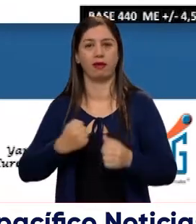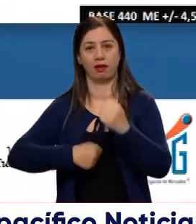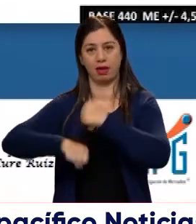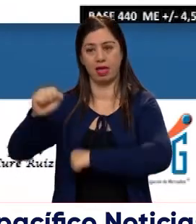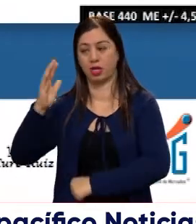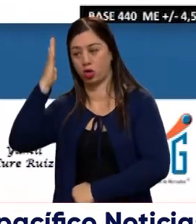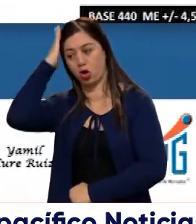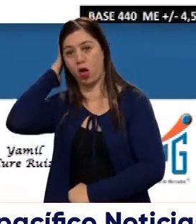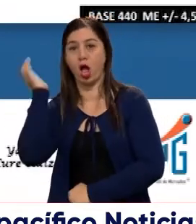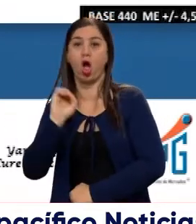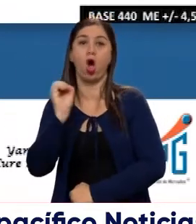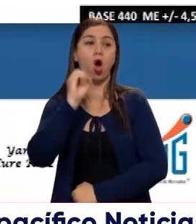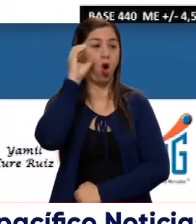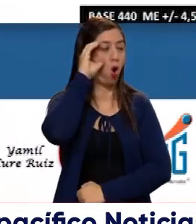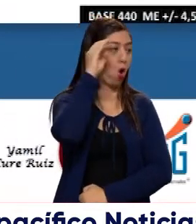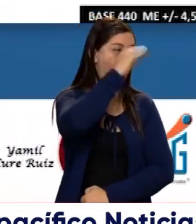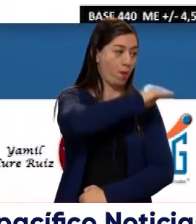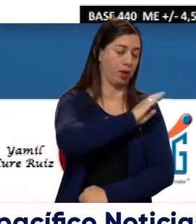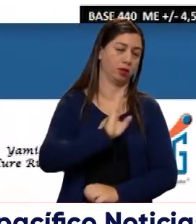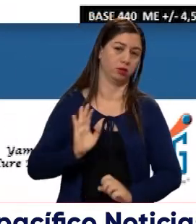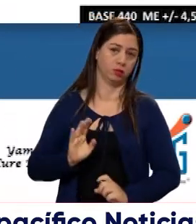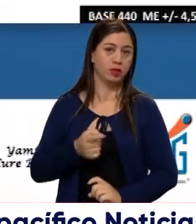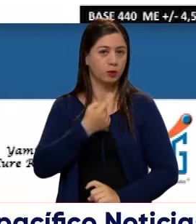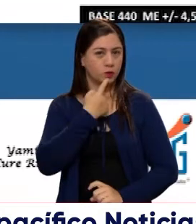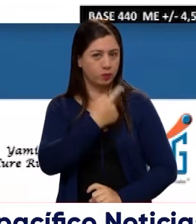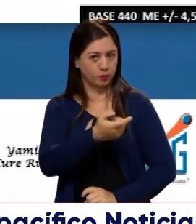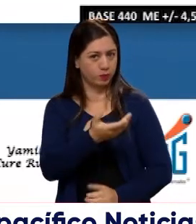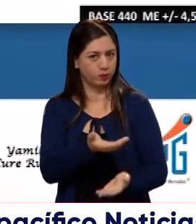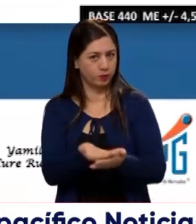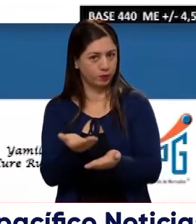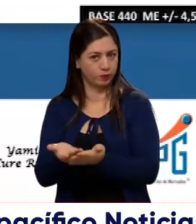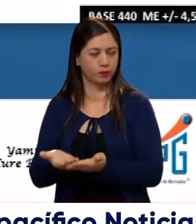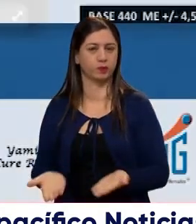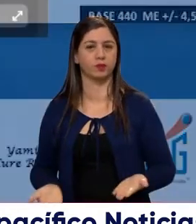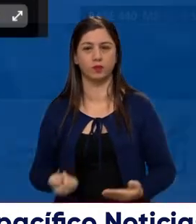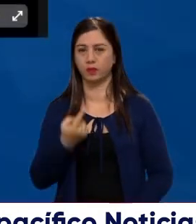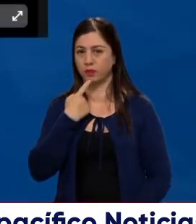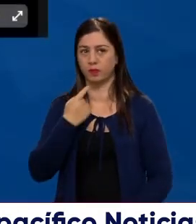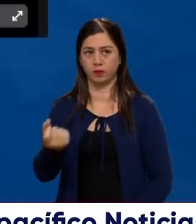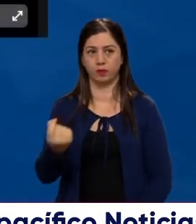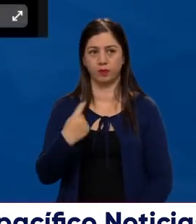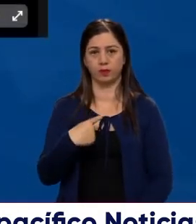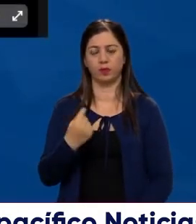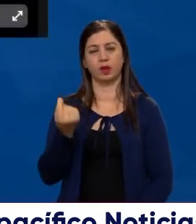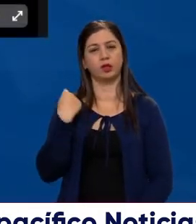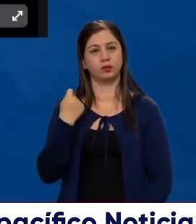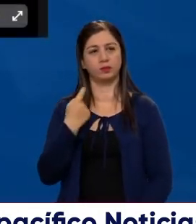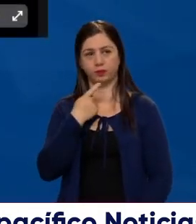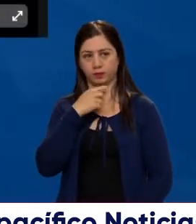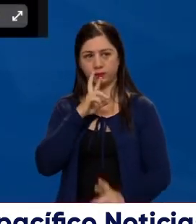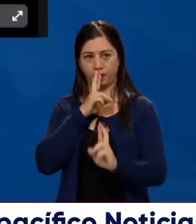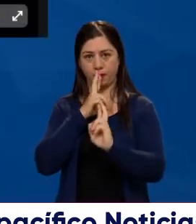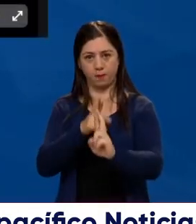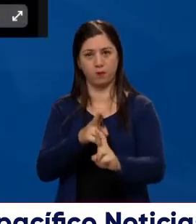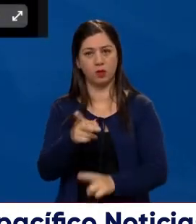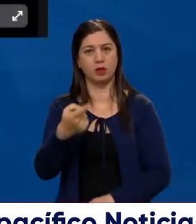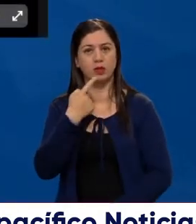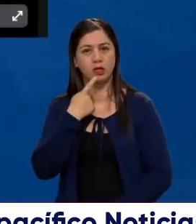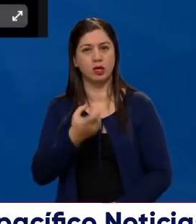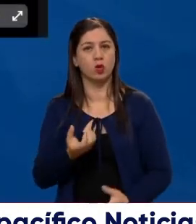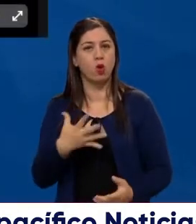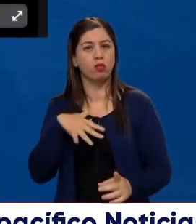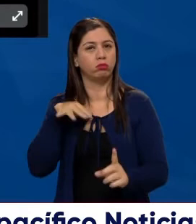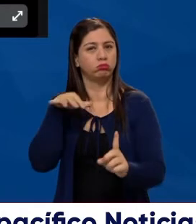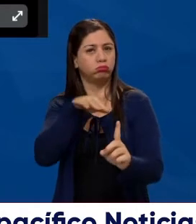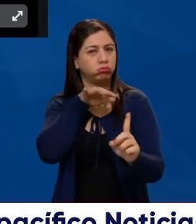va a ser Rodolfo Hernández o Gustavo Petro. Ahora, lo que yo quiero decir es que, como tú hiciste una pregunta hace poquito, y yo te la contesto, tú decías que tanto han